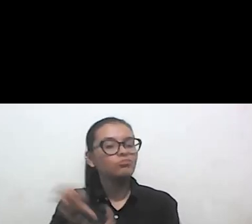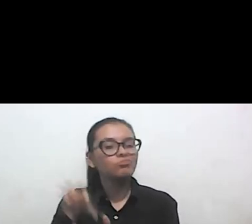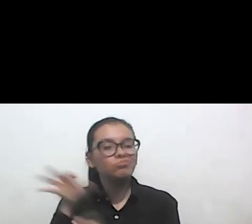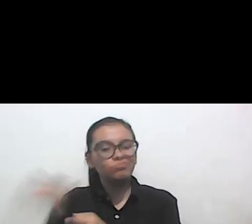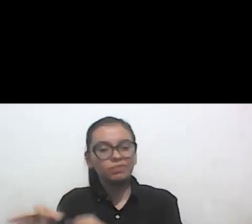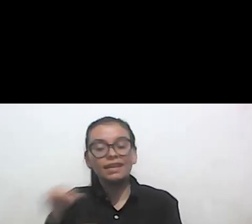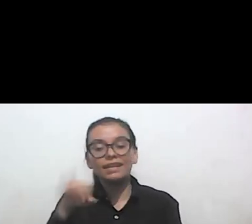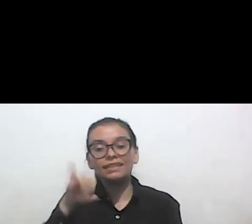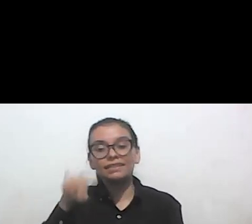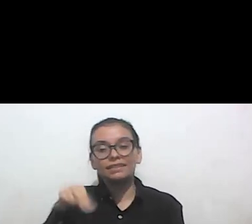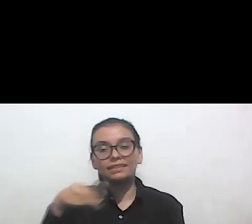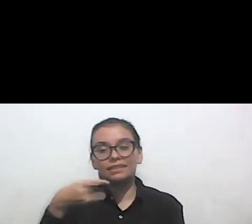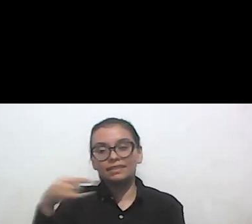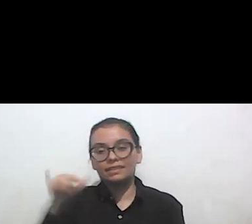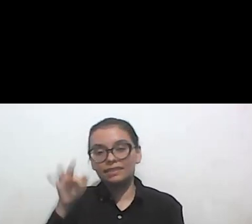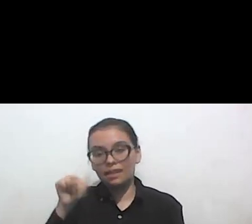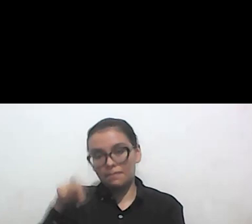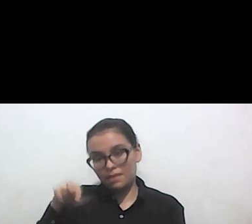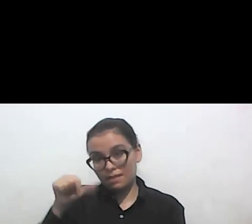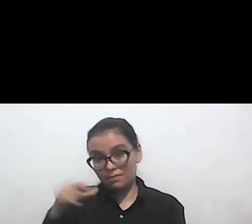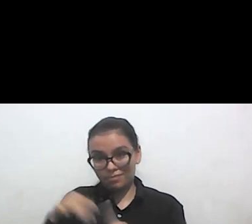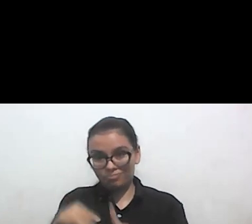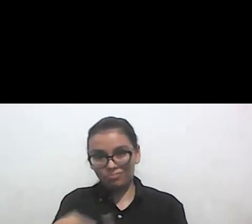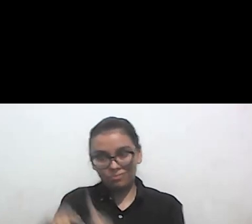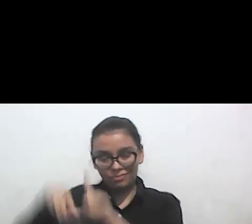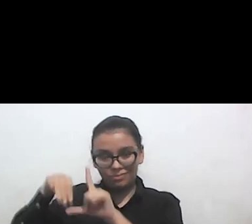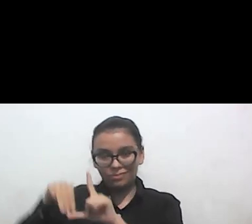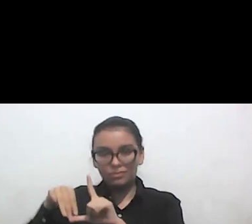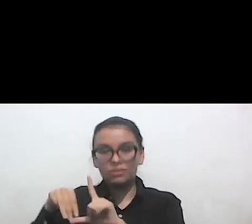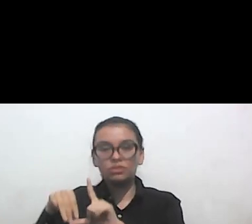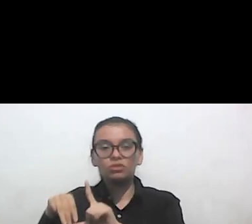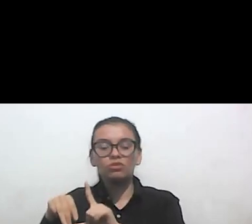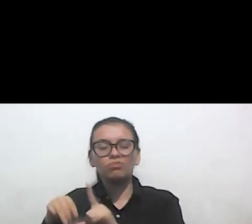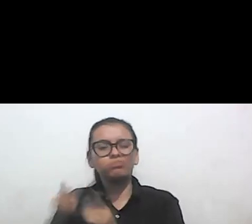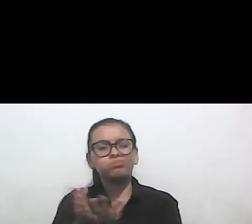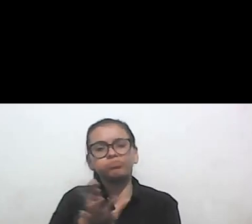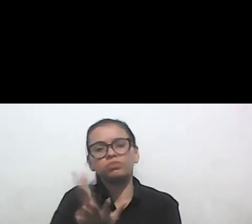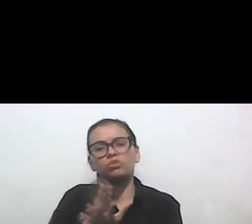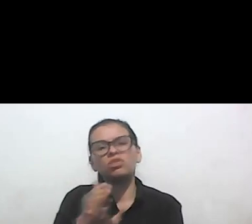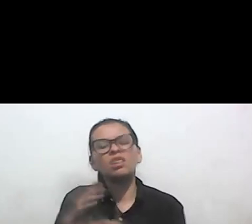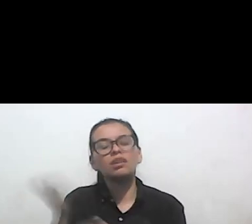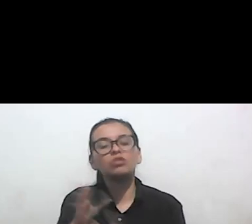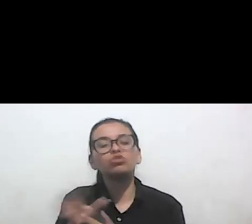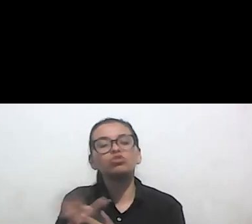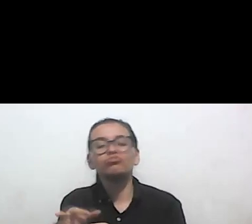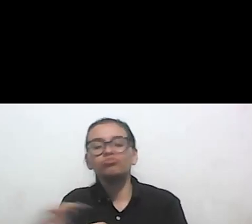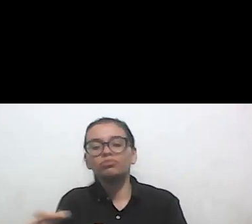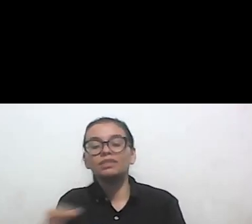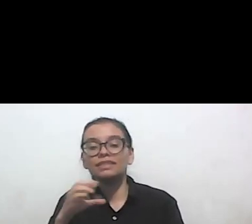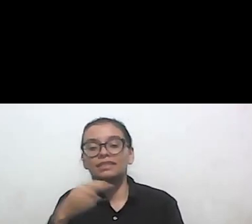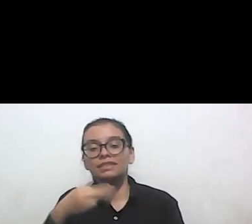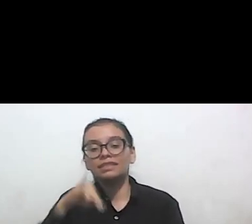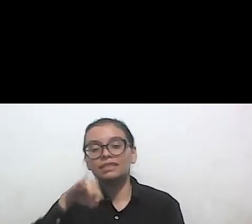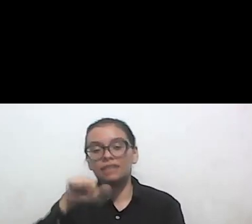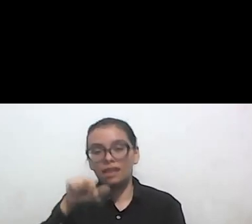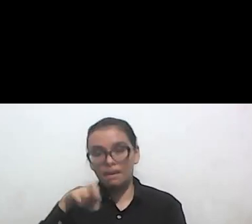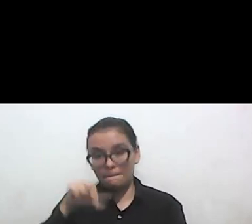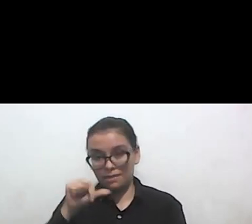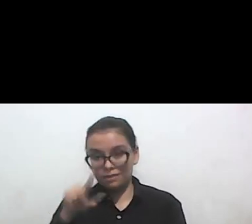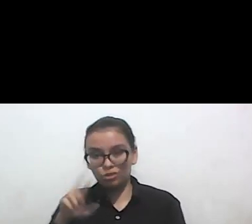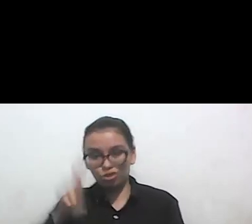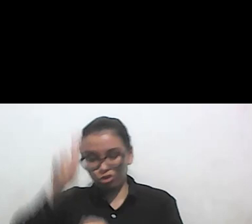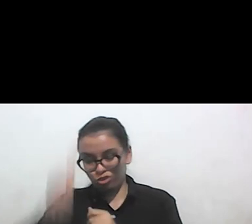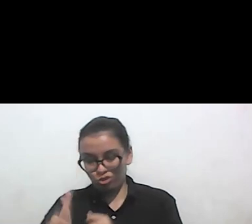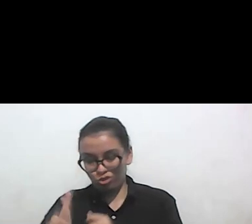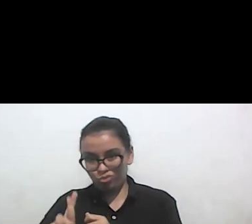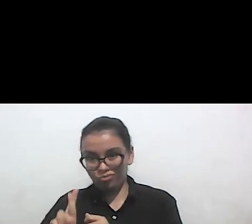Actualmente es postdoctorante en el Centro de Investigaciones Multidisciplinarias sobre Chiapas y la Frontera Sur. Investigadora y profesora